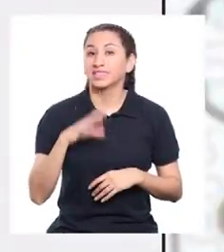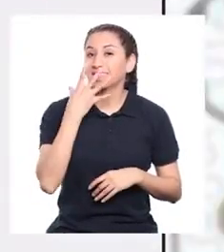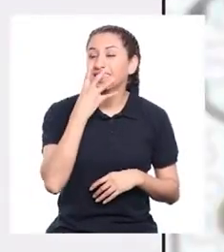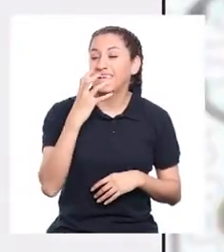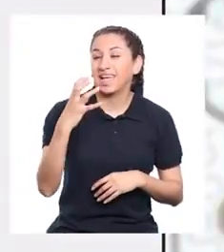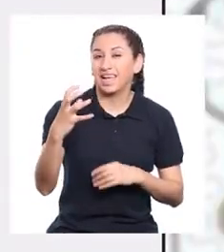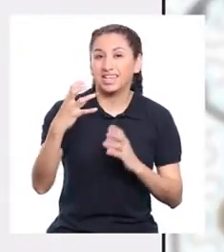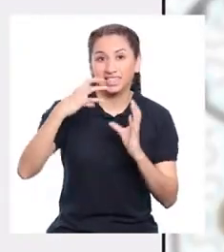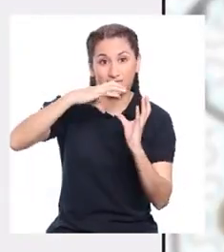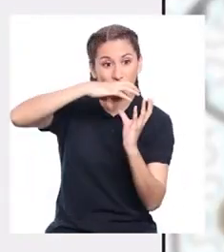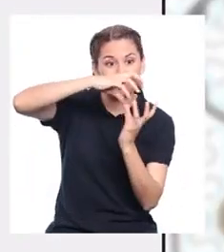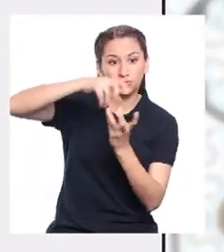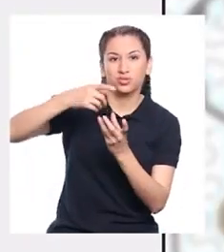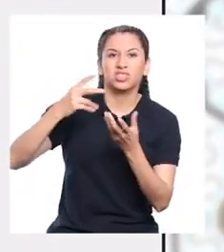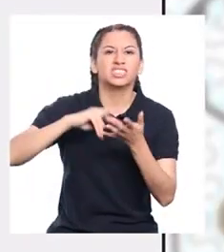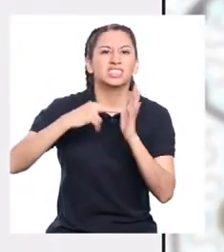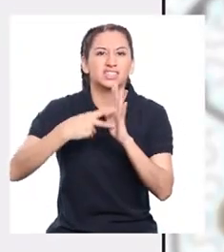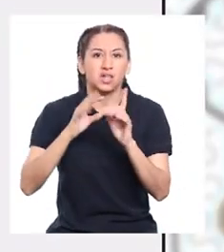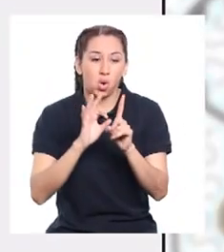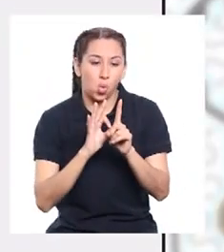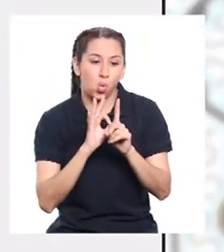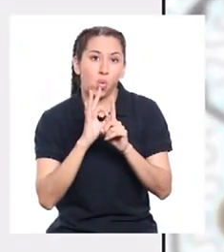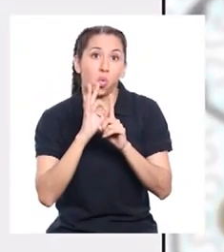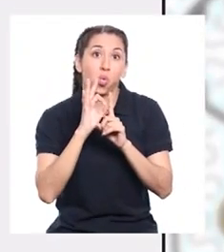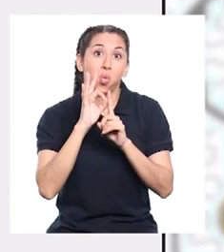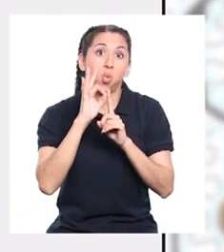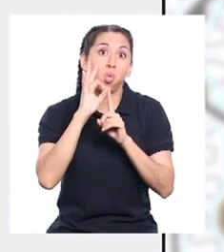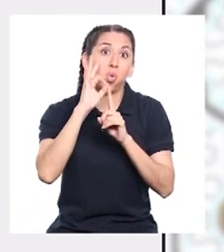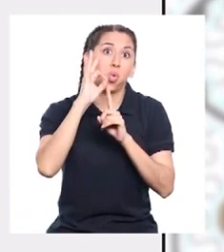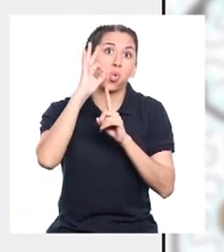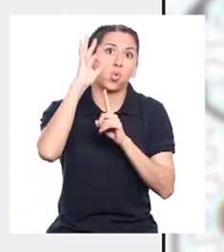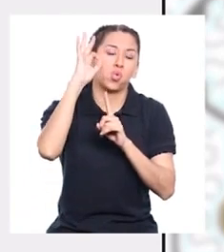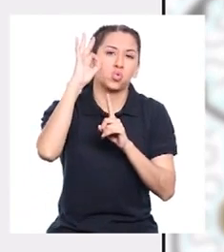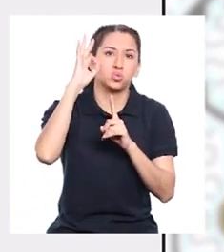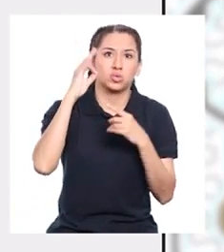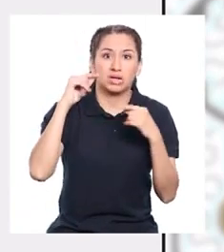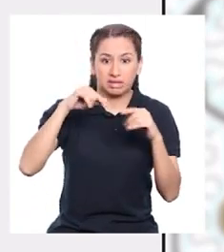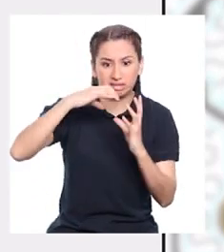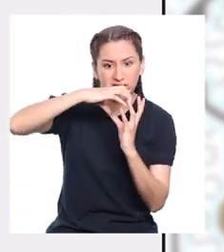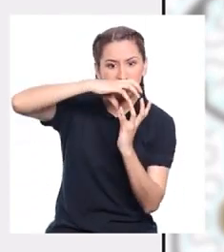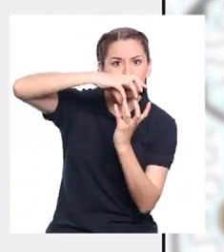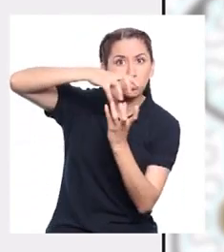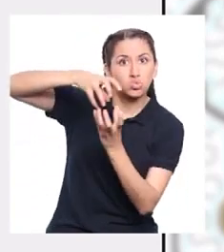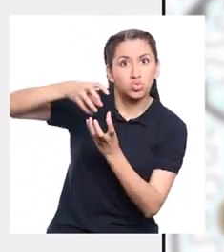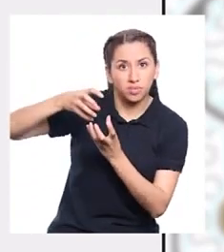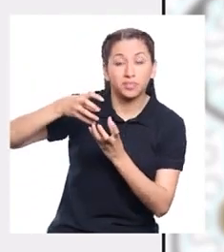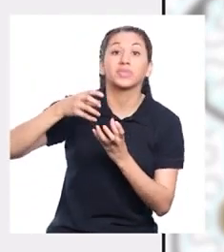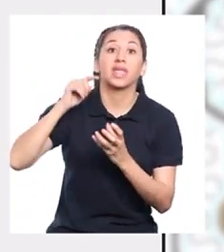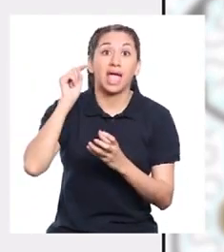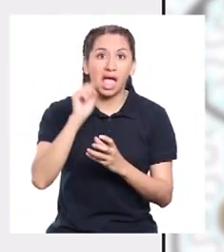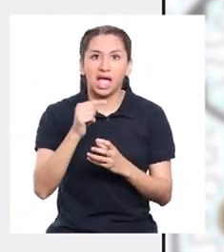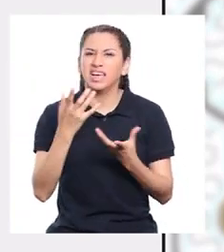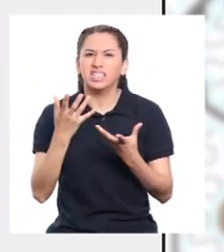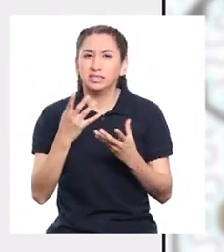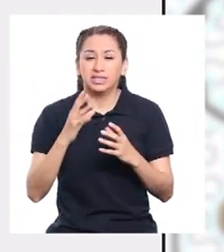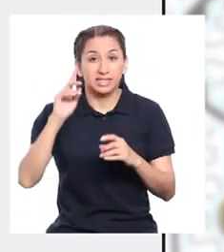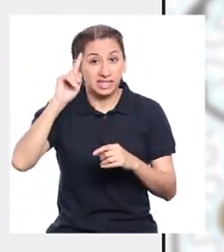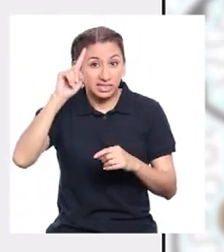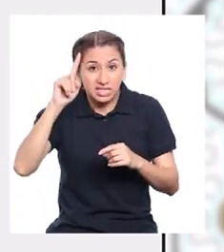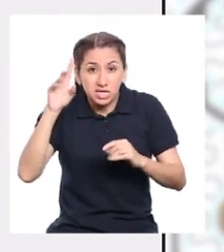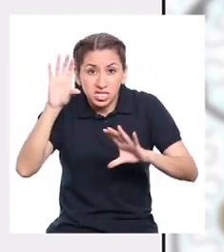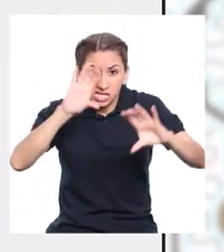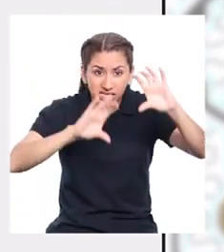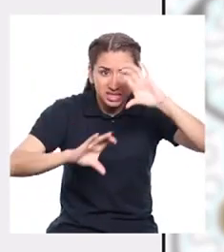El calentamiento global es el aumento a largo plazo de la temperatura de la Tierra. Para llegar a esto, los científicos